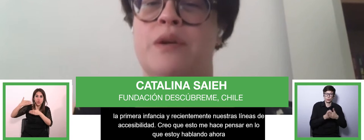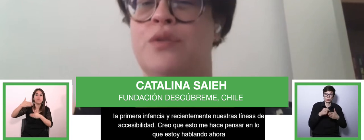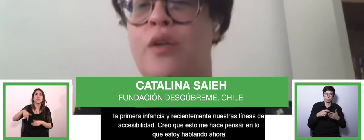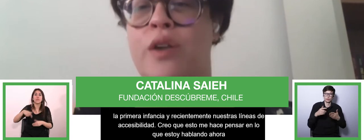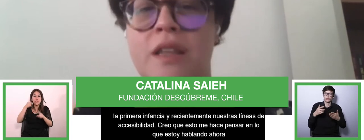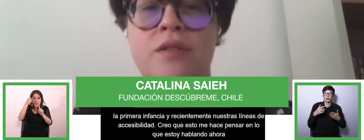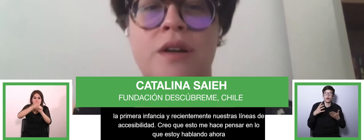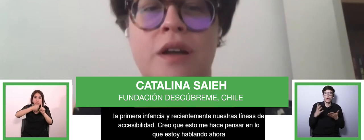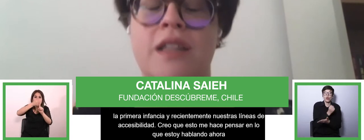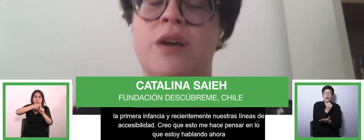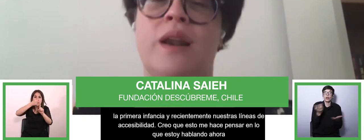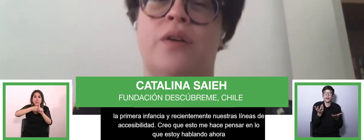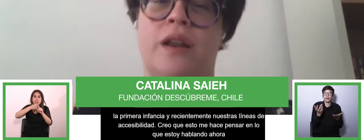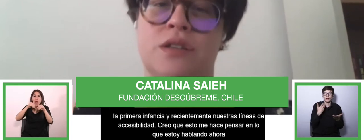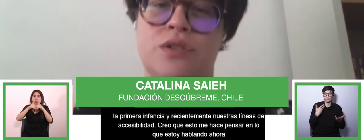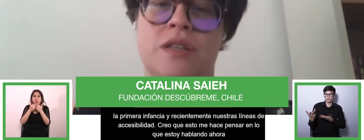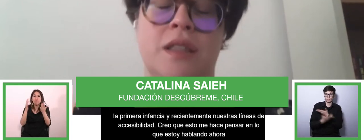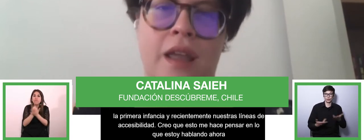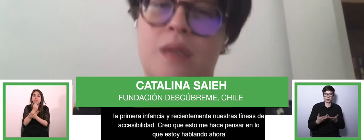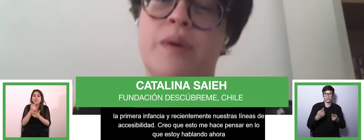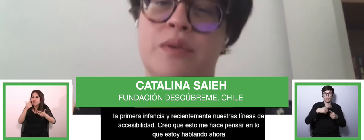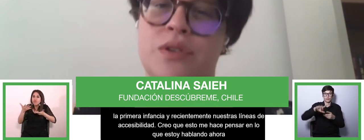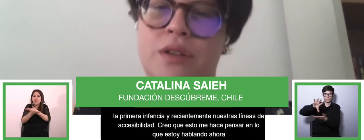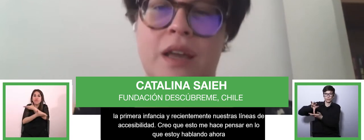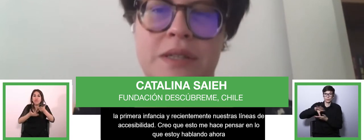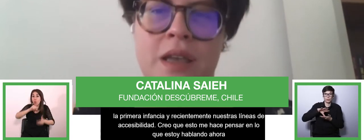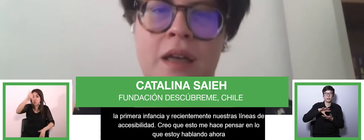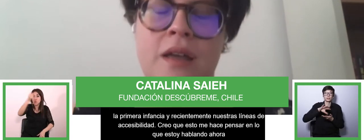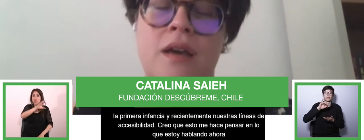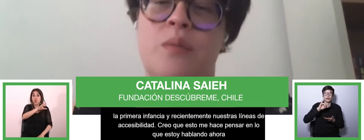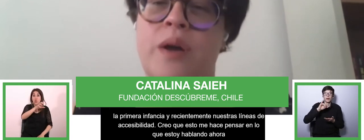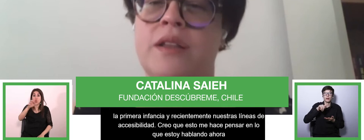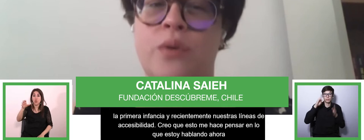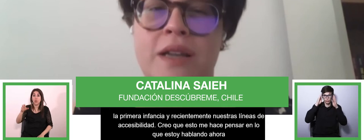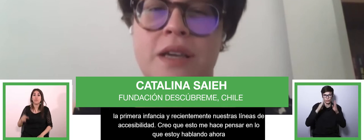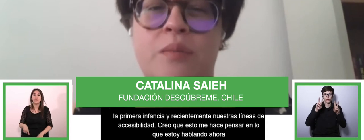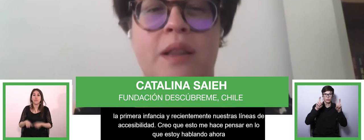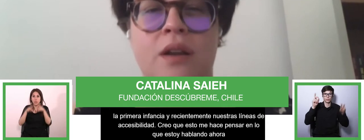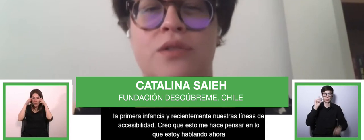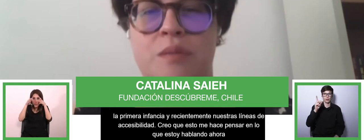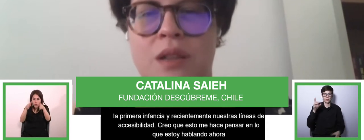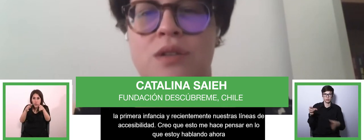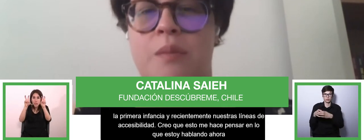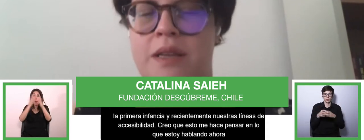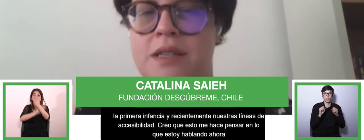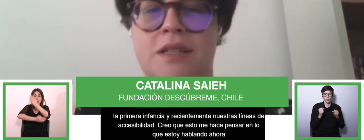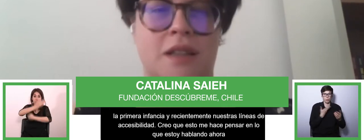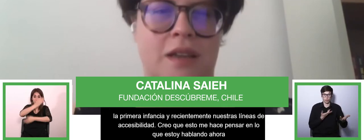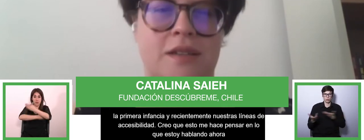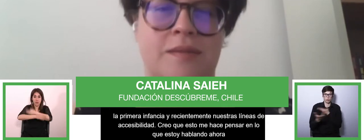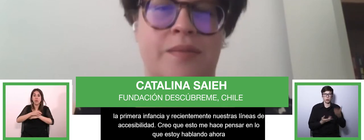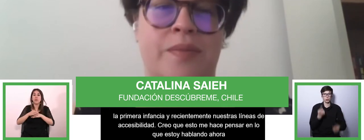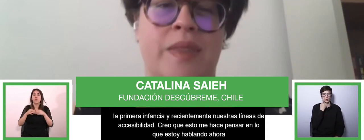logremos conformar un espacio colaborativo en el cual las organizaciones de y para personas con discapacidad pueden articularse y compartir conocimientos,